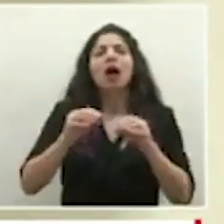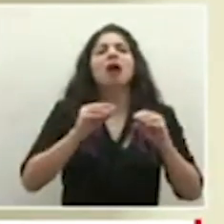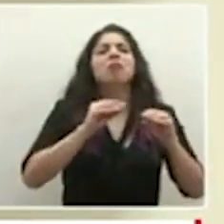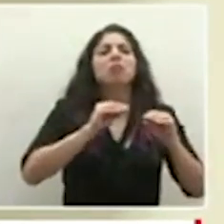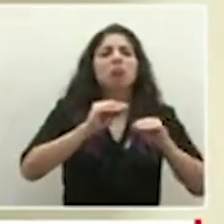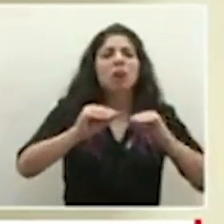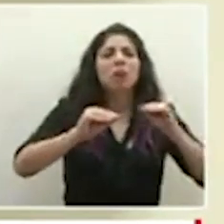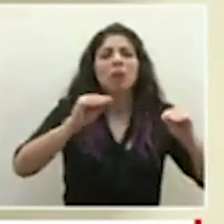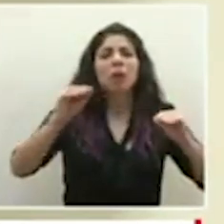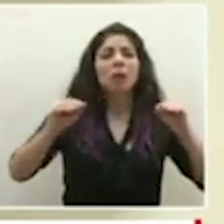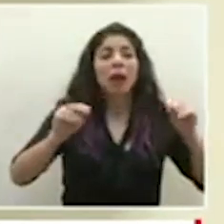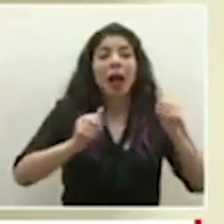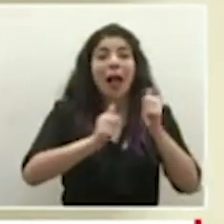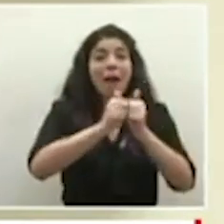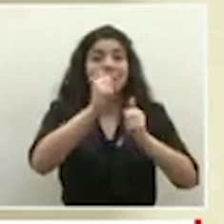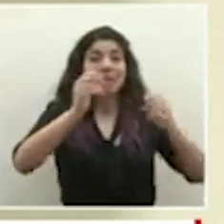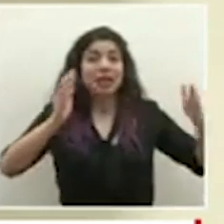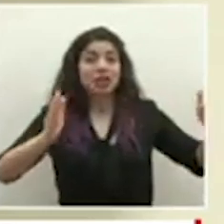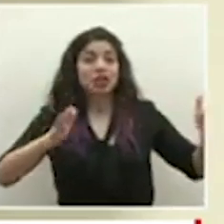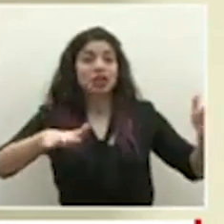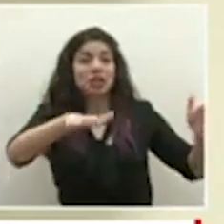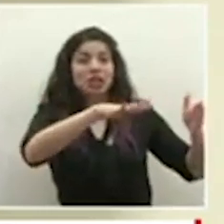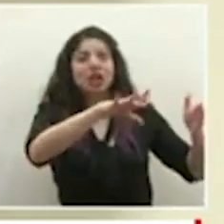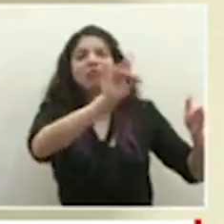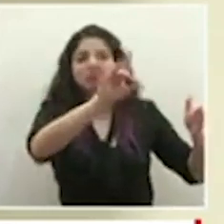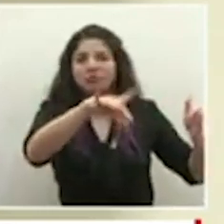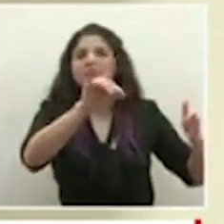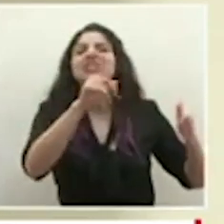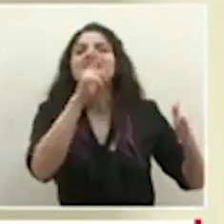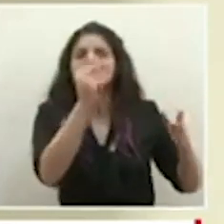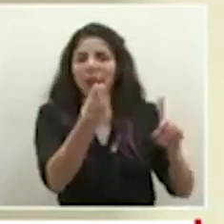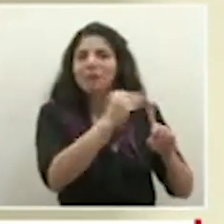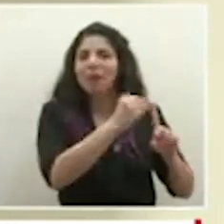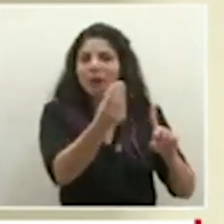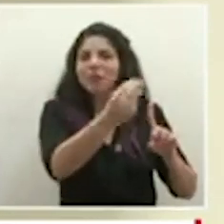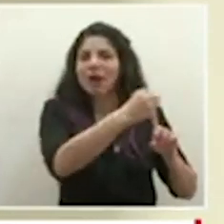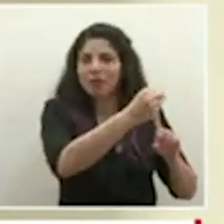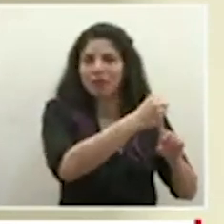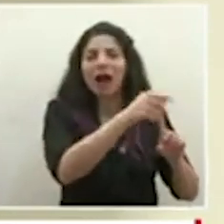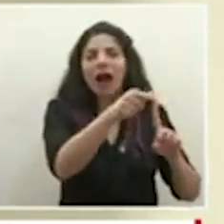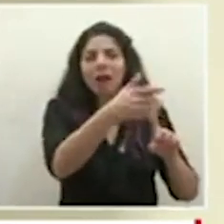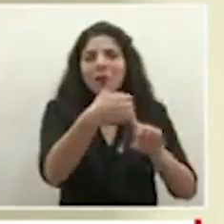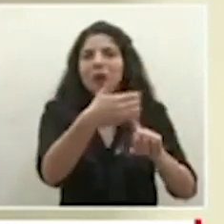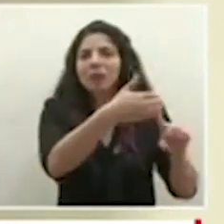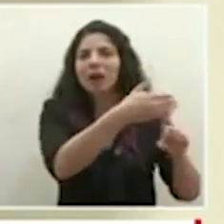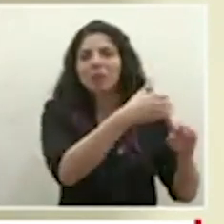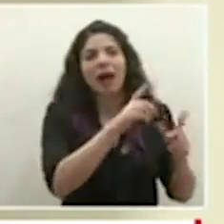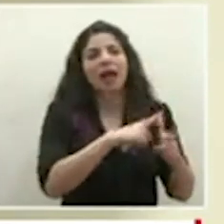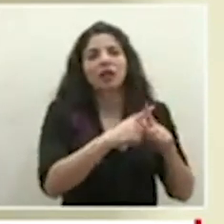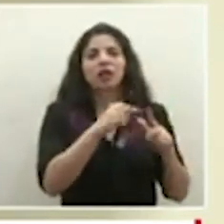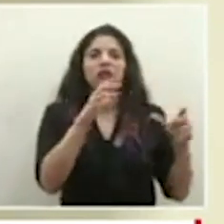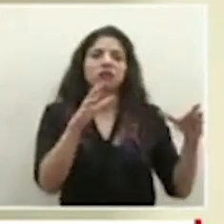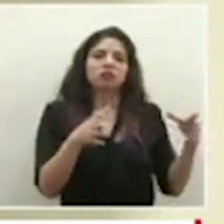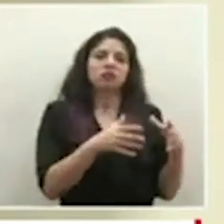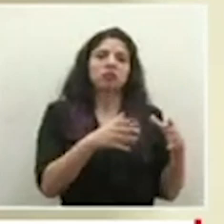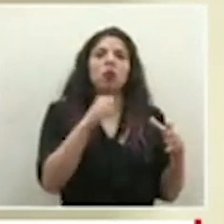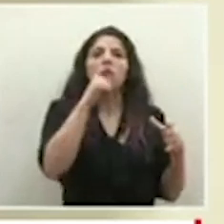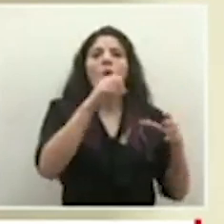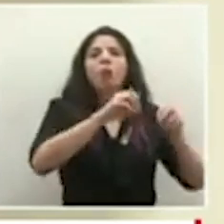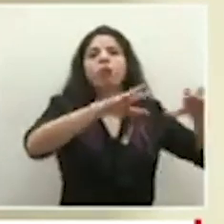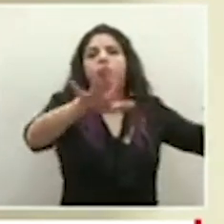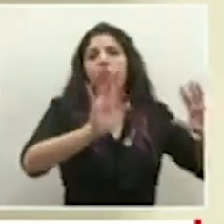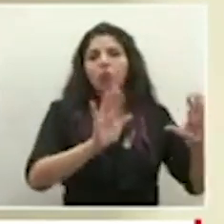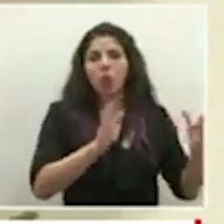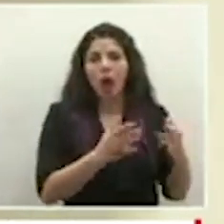que en su gran mayoría como indico tenemos nexos tenemos identificación hacemos contención y no logran trascender a más